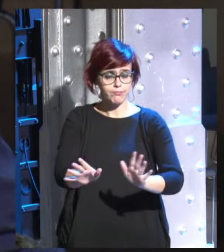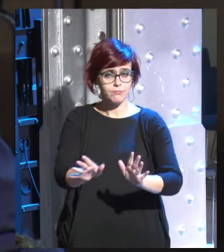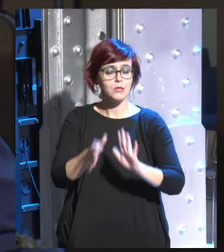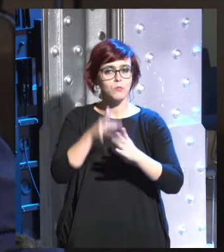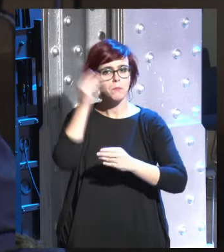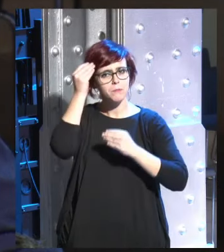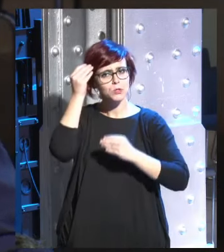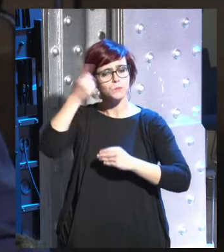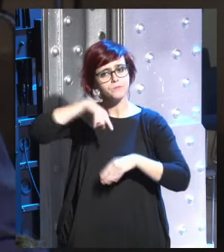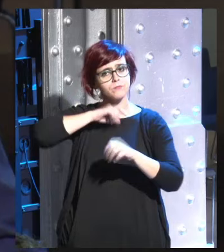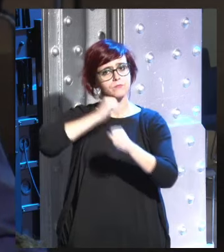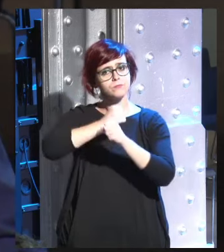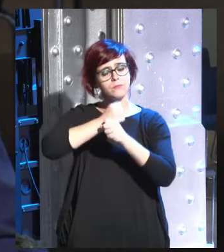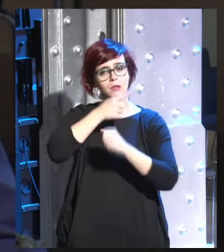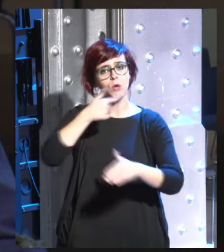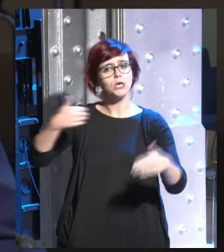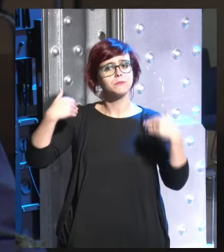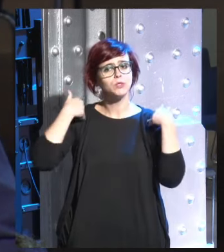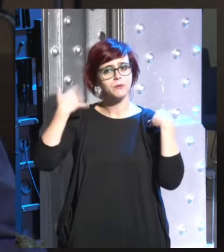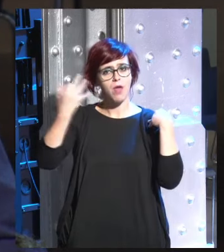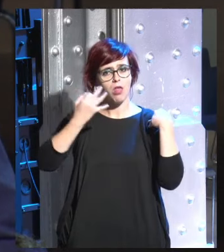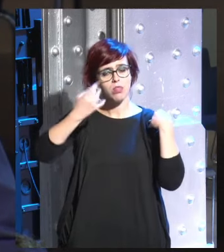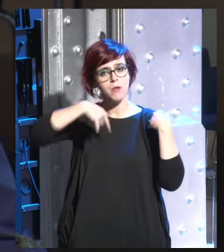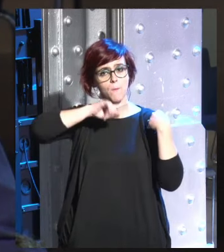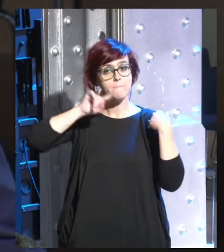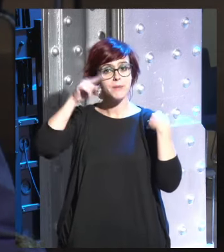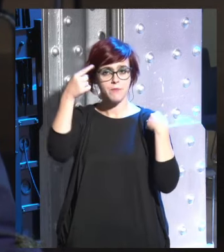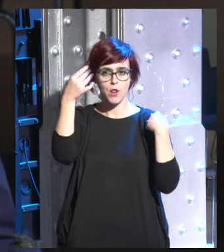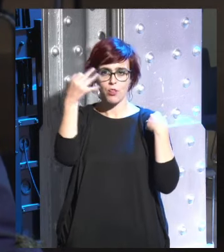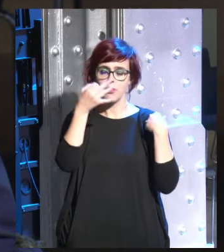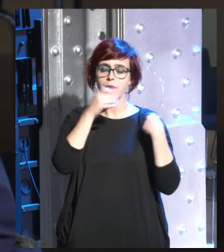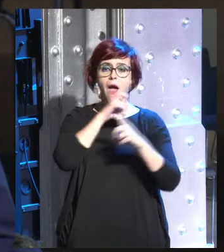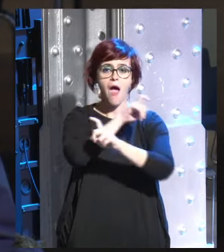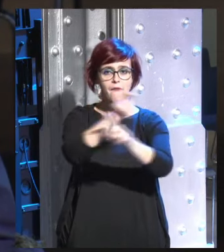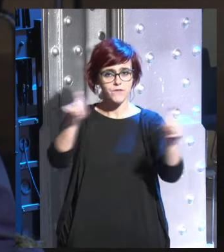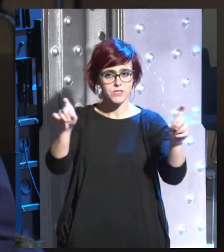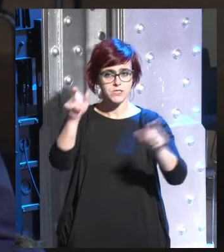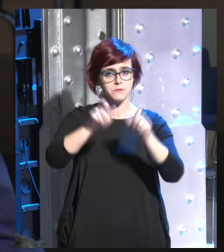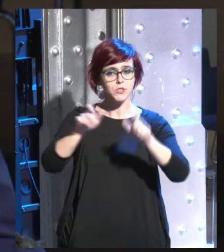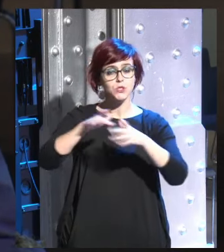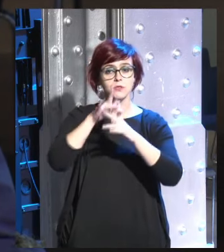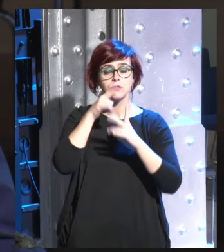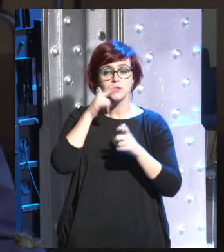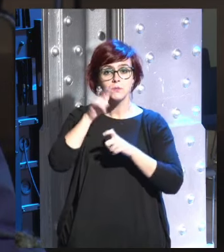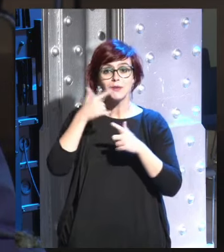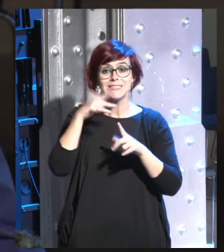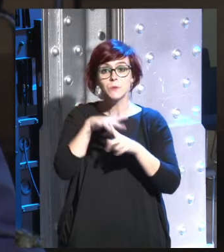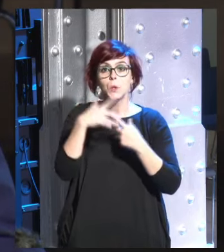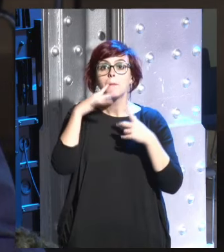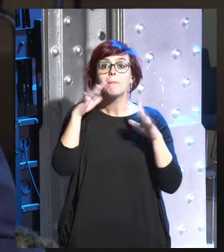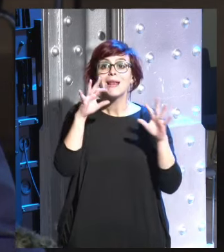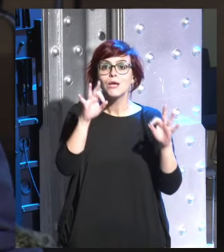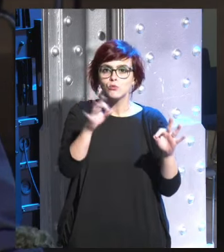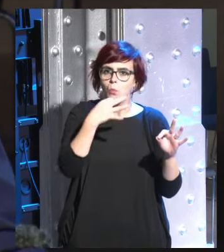creo que es nuestro trabajo nuestra tarea en primer lugar advertir a las personas sobre las posibilidades más peligrosas